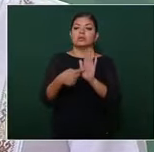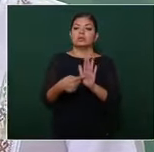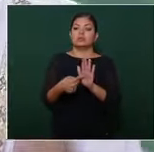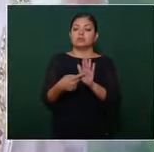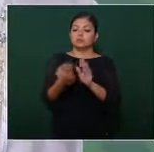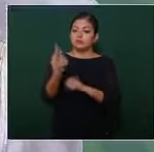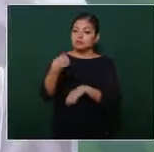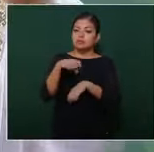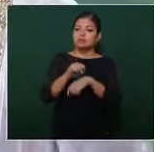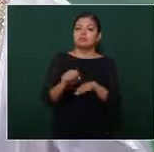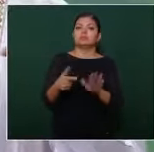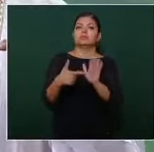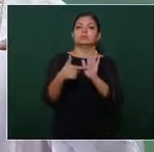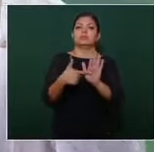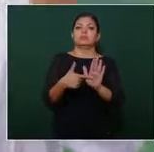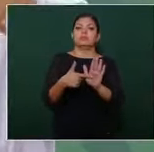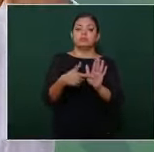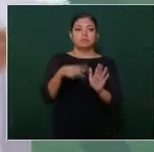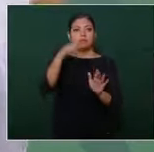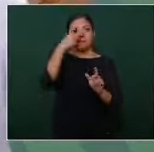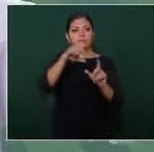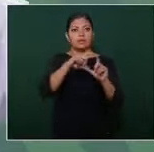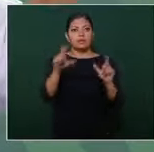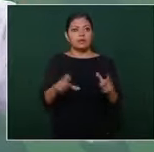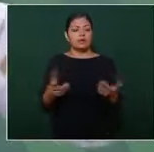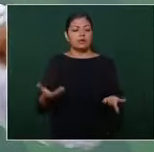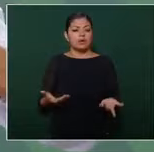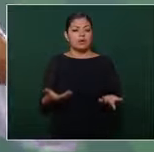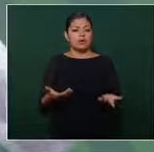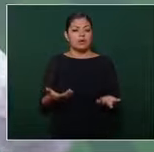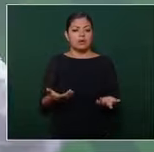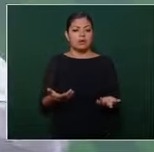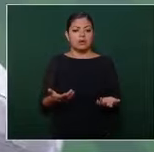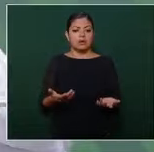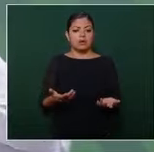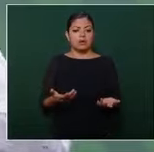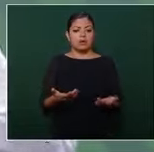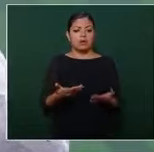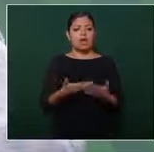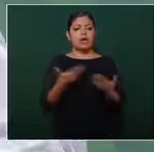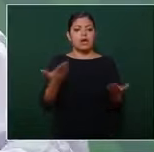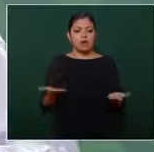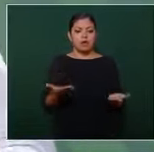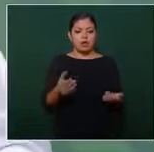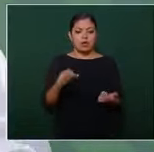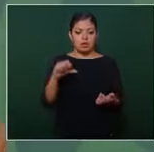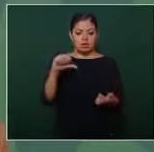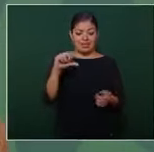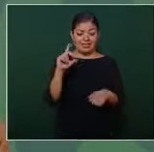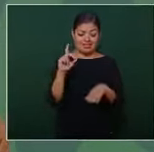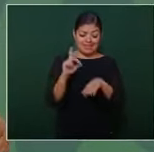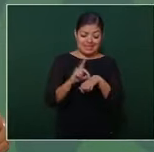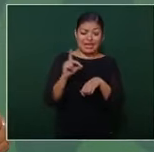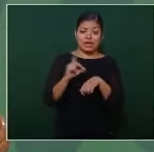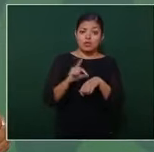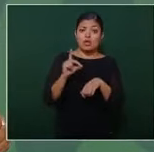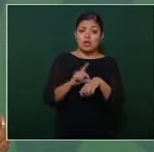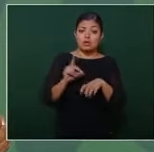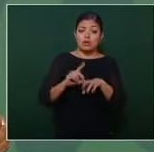de lo que sucedía en el país? ¿cuándo tenemos nosotros los datos de lo que sucede diario